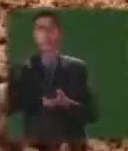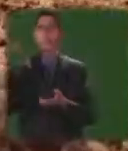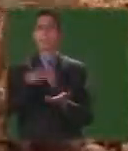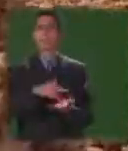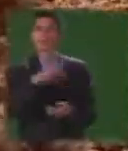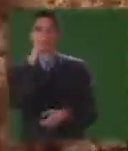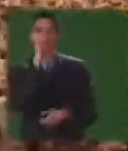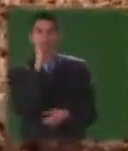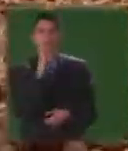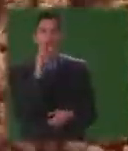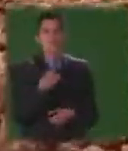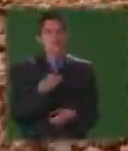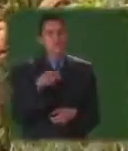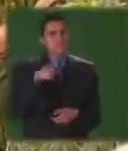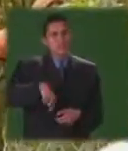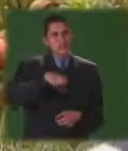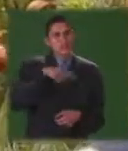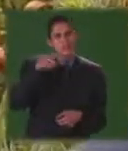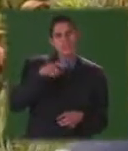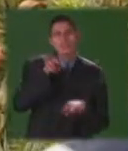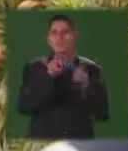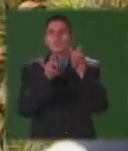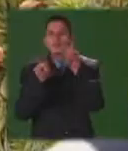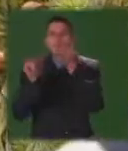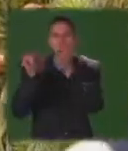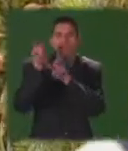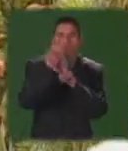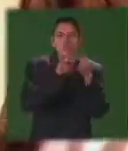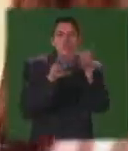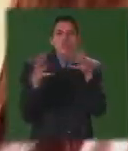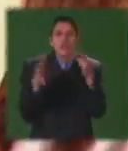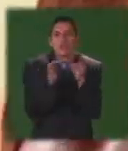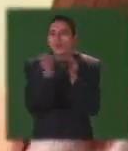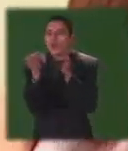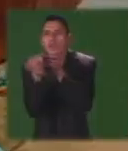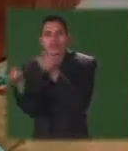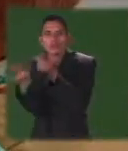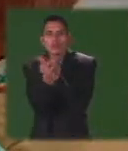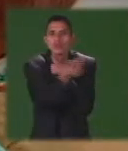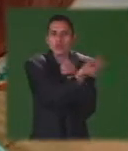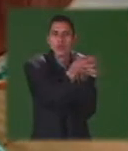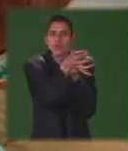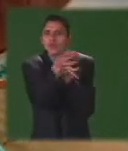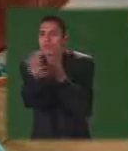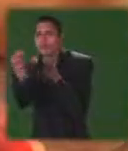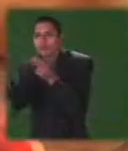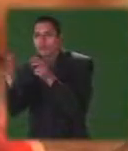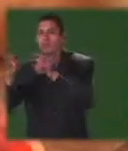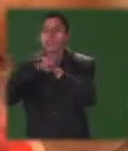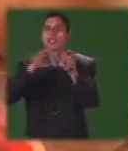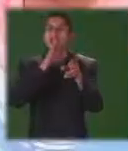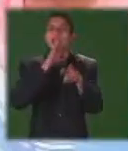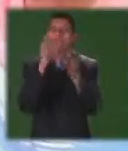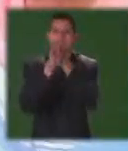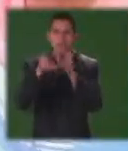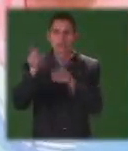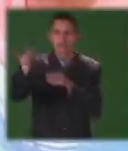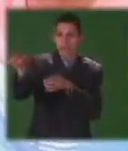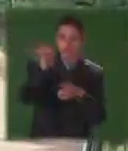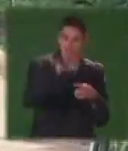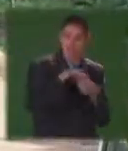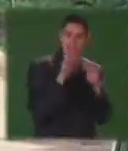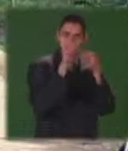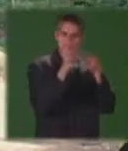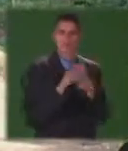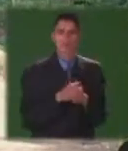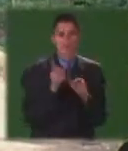no han asistido debido a que es necesario hacer una exploración más exhaustiva por las veredas aledañas. De igual manera, concienciar a los